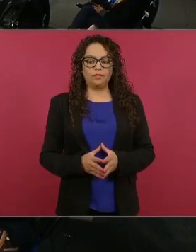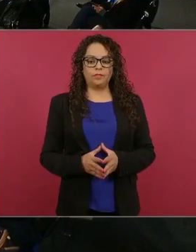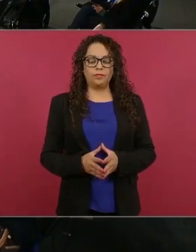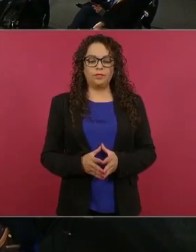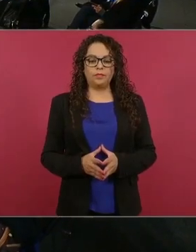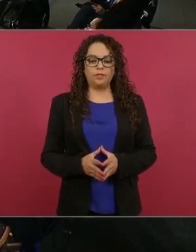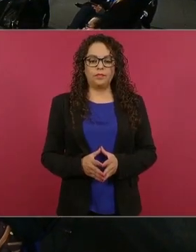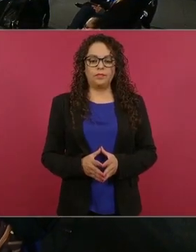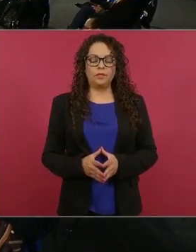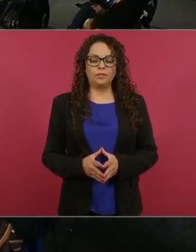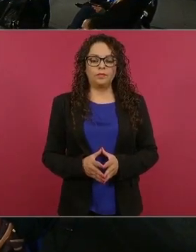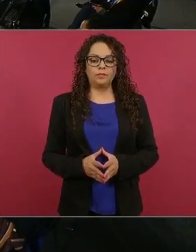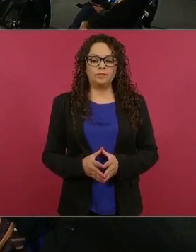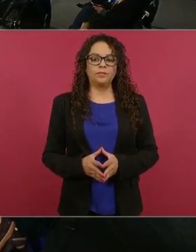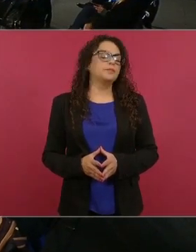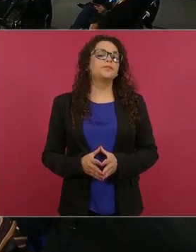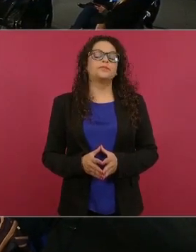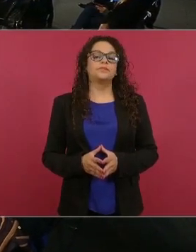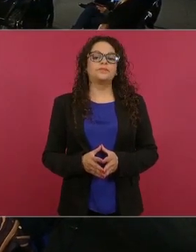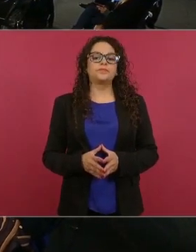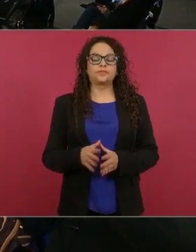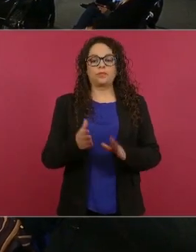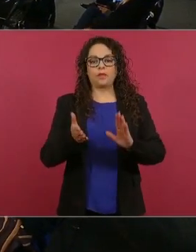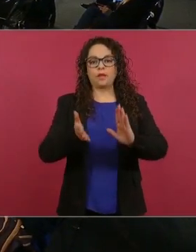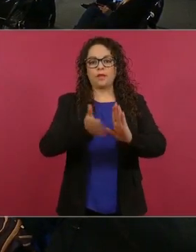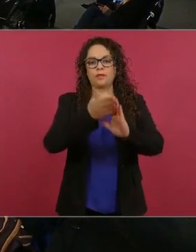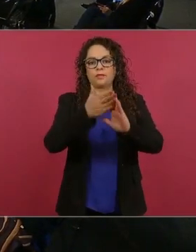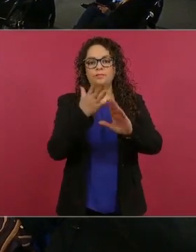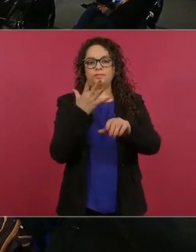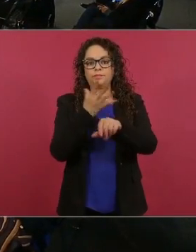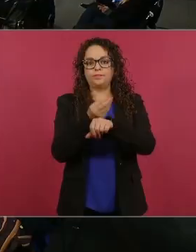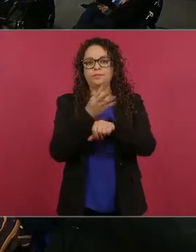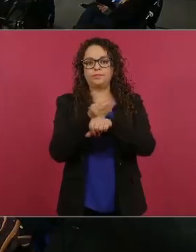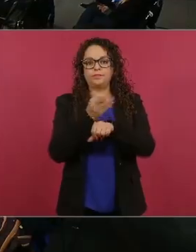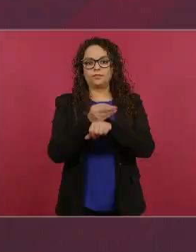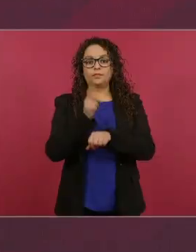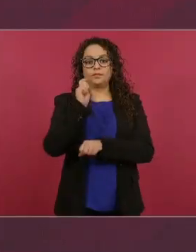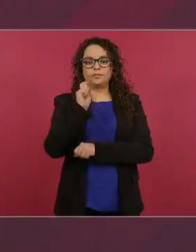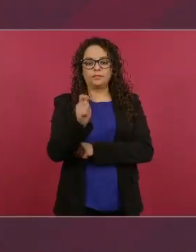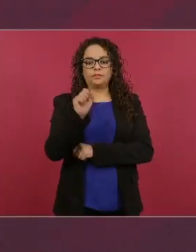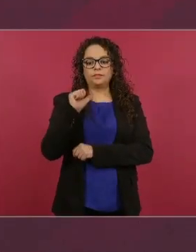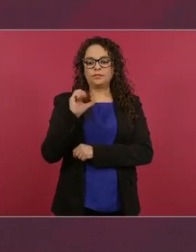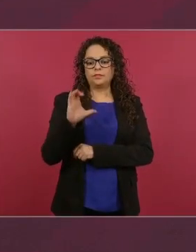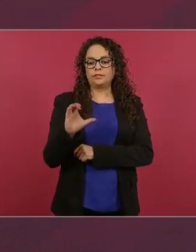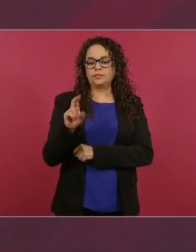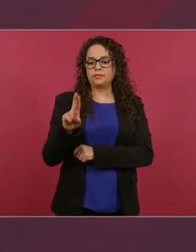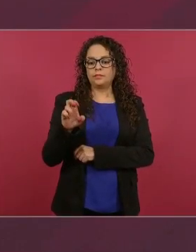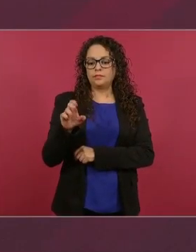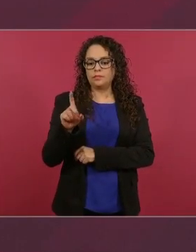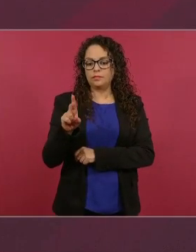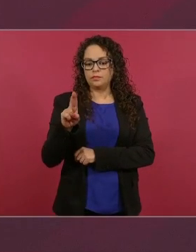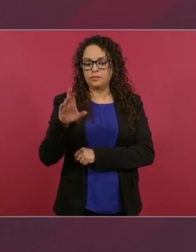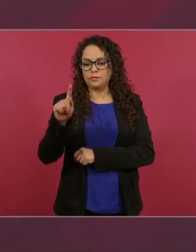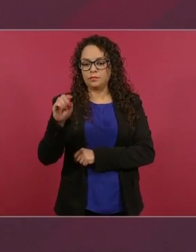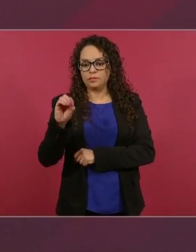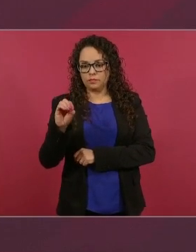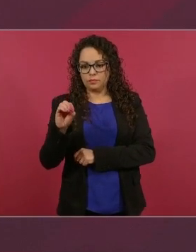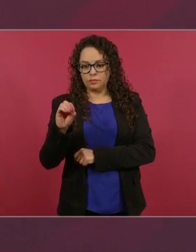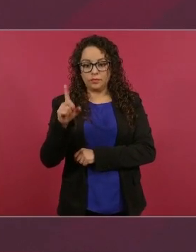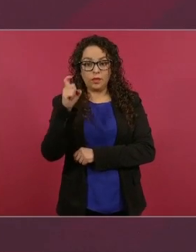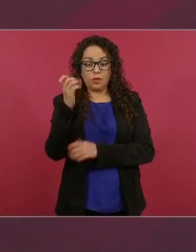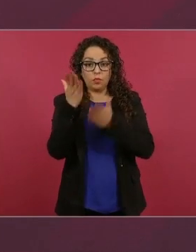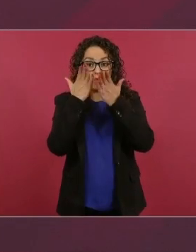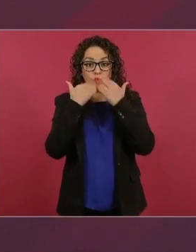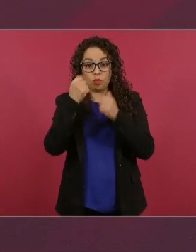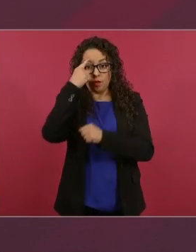un acueducto, porque no tenían agua para su consumo los pueblos,